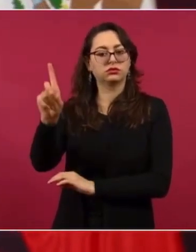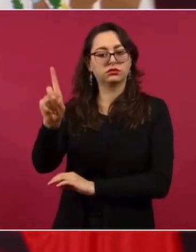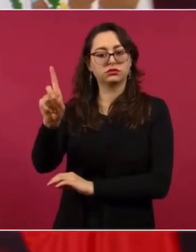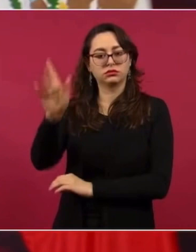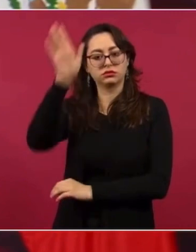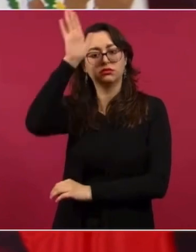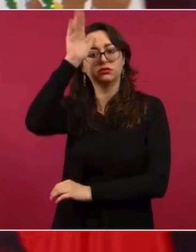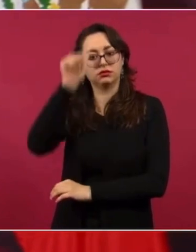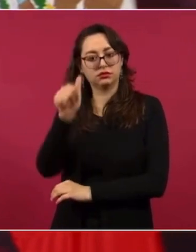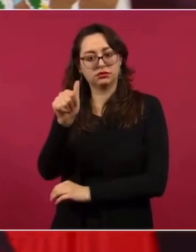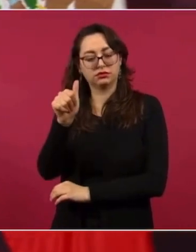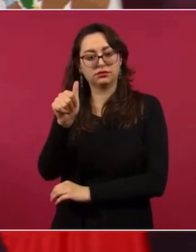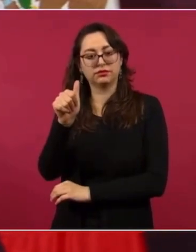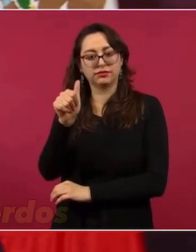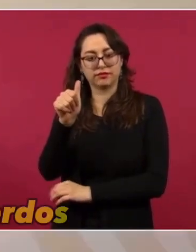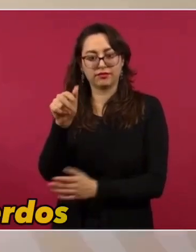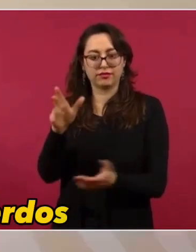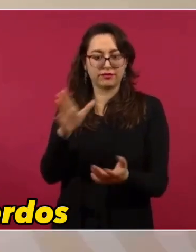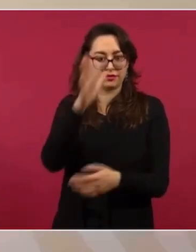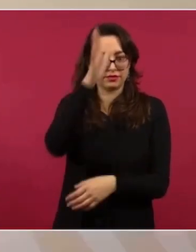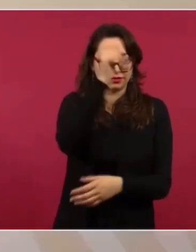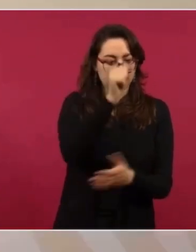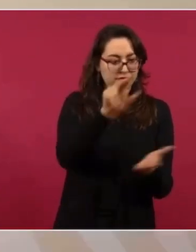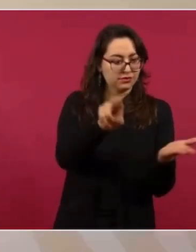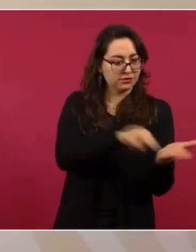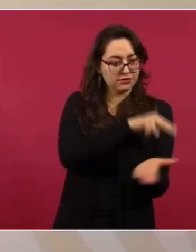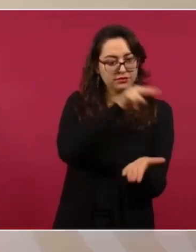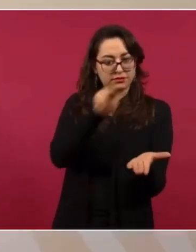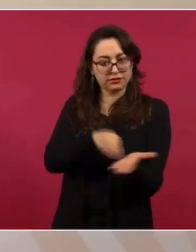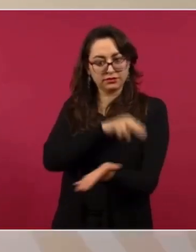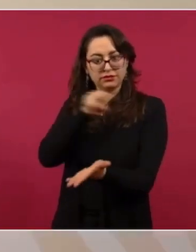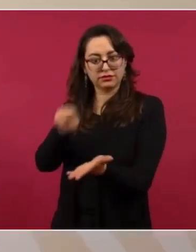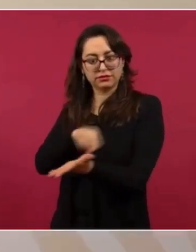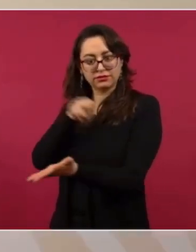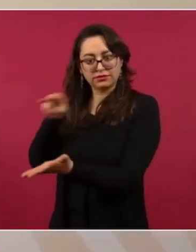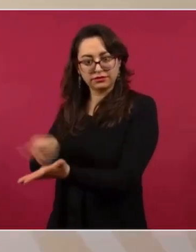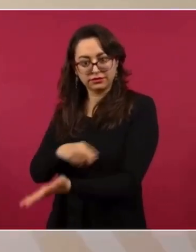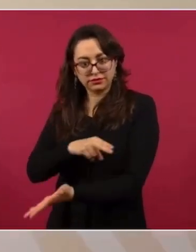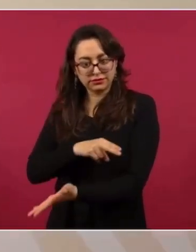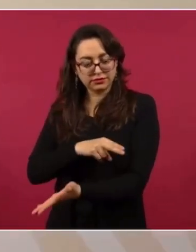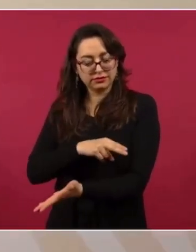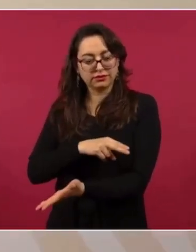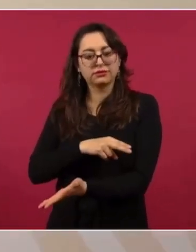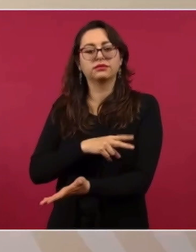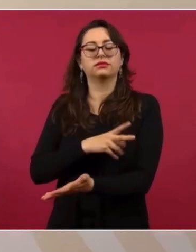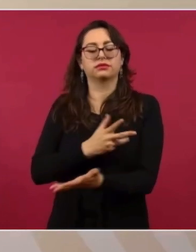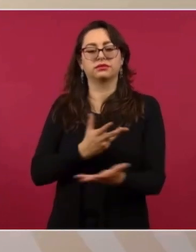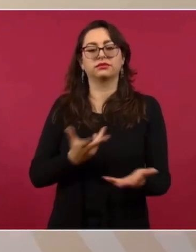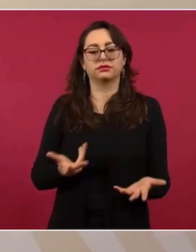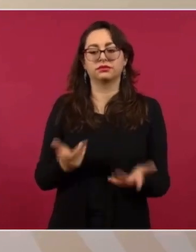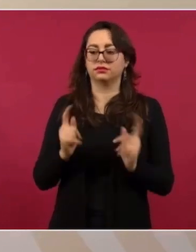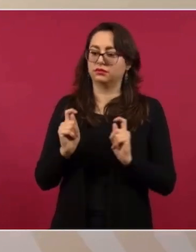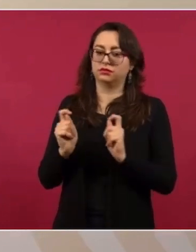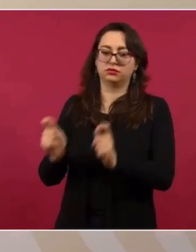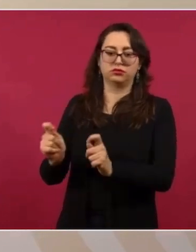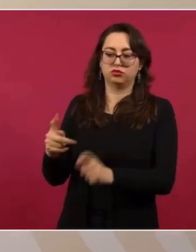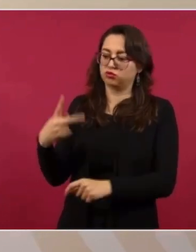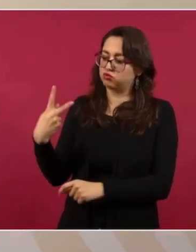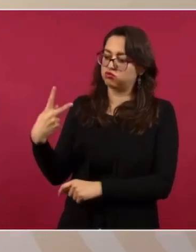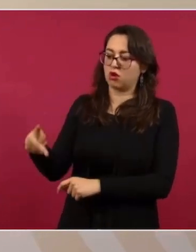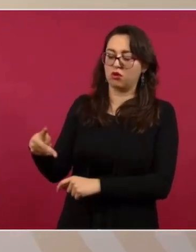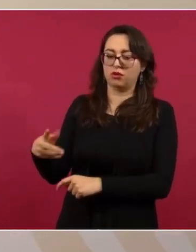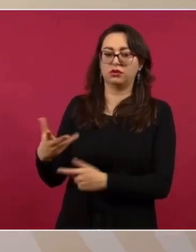con Carter y Torrijos se firmaron los acuerdos para la entrega del canal,